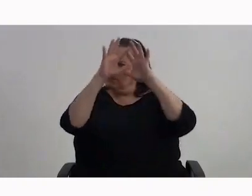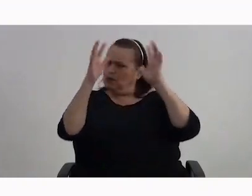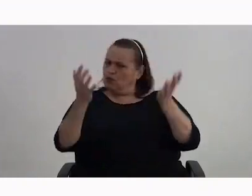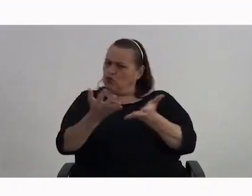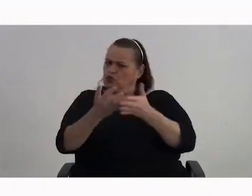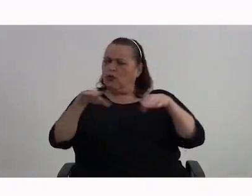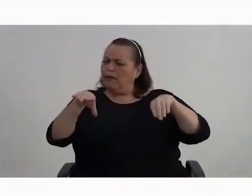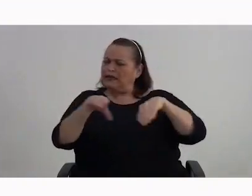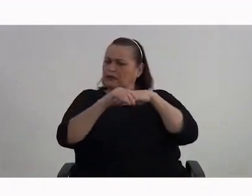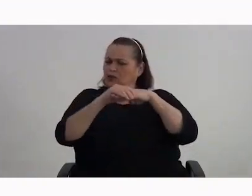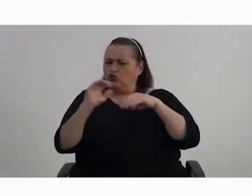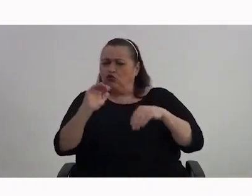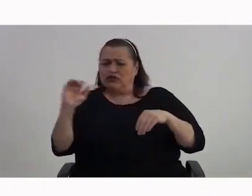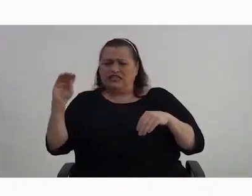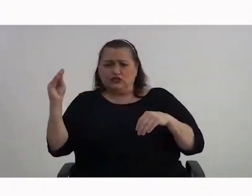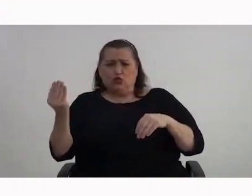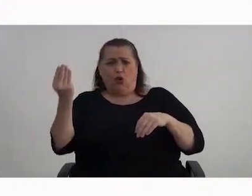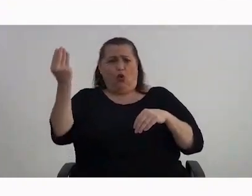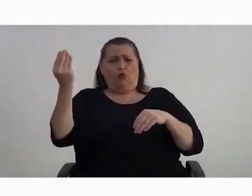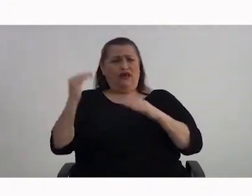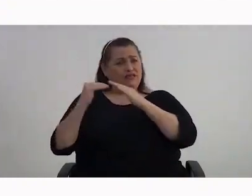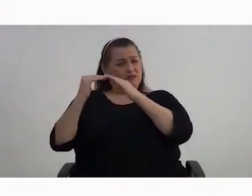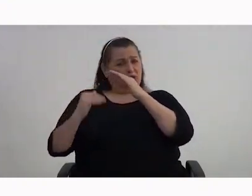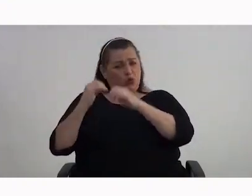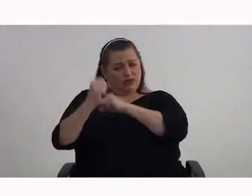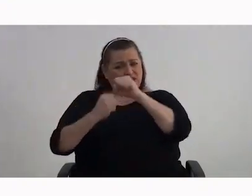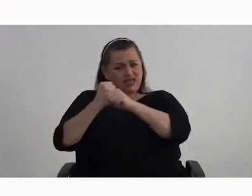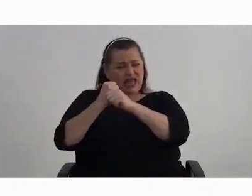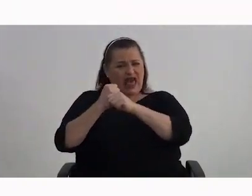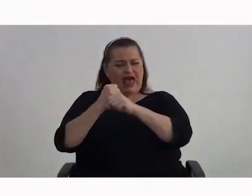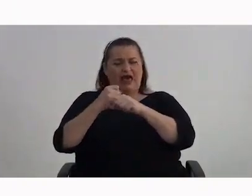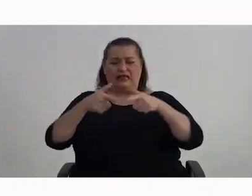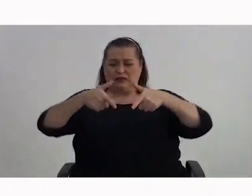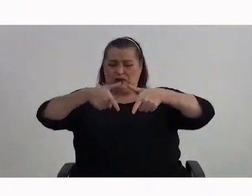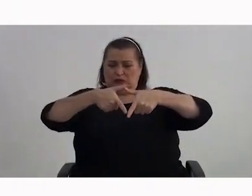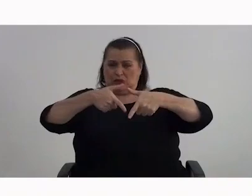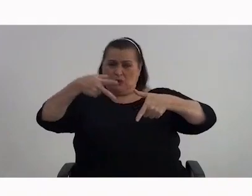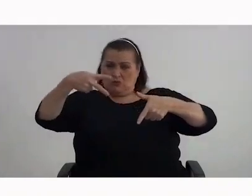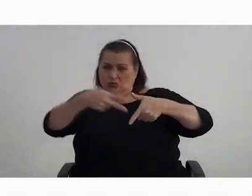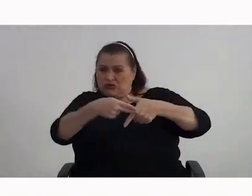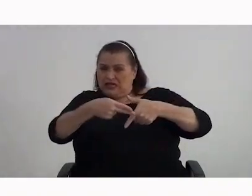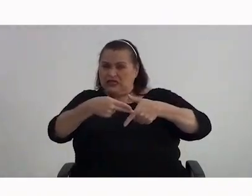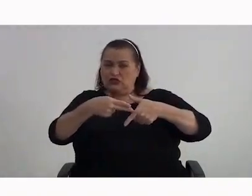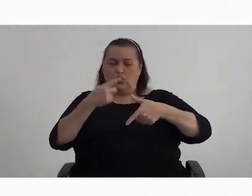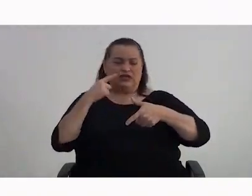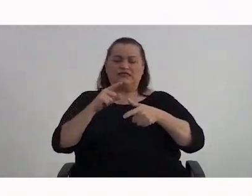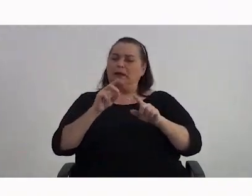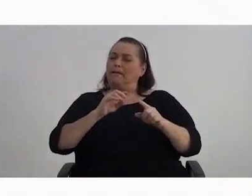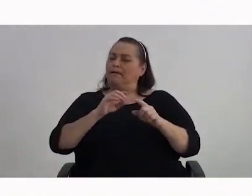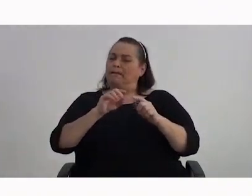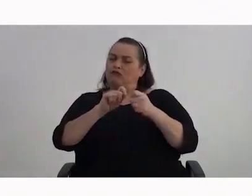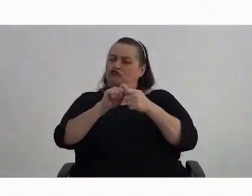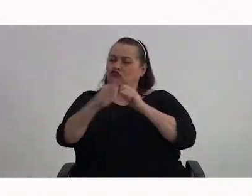matrimonio precoz, a mutilaciones que vulneran sus derechos.